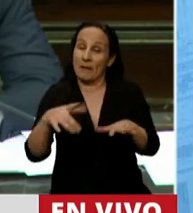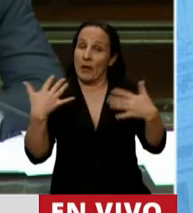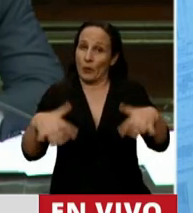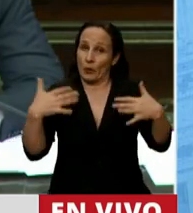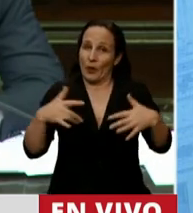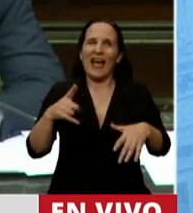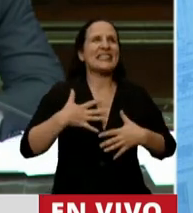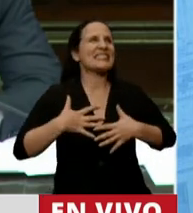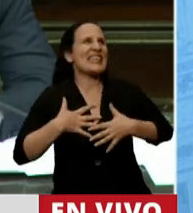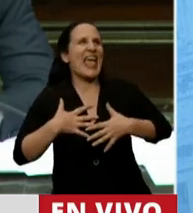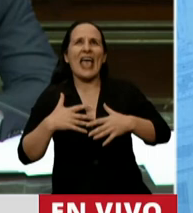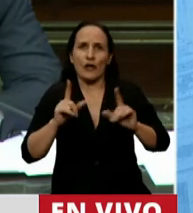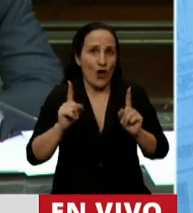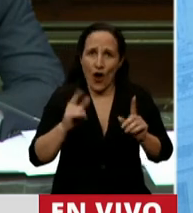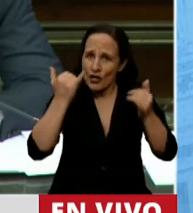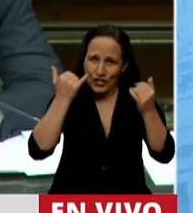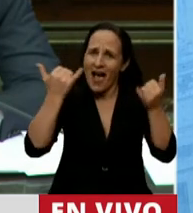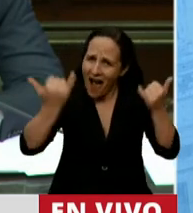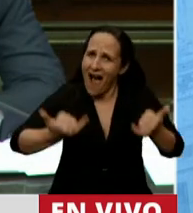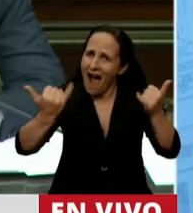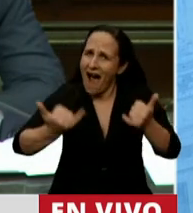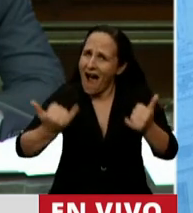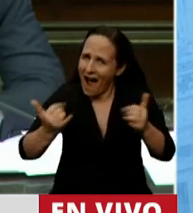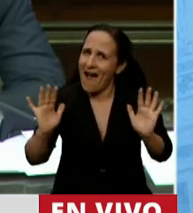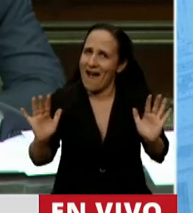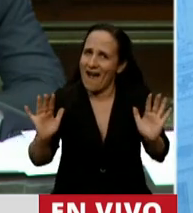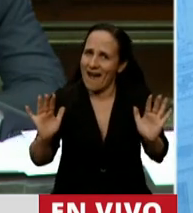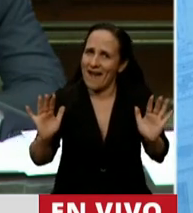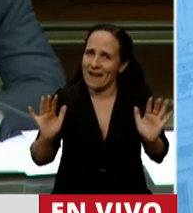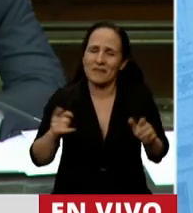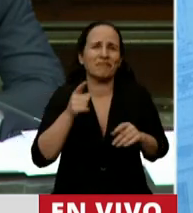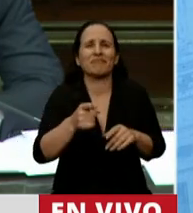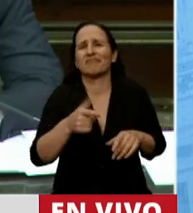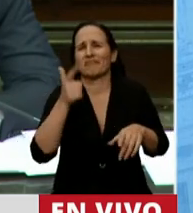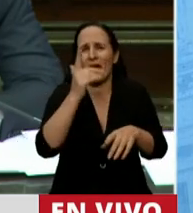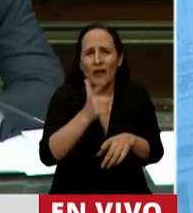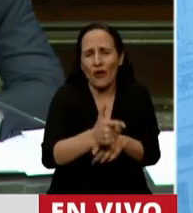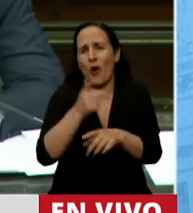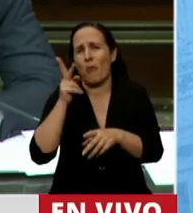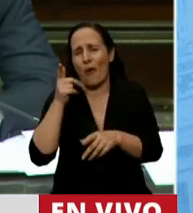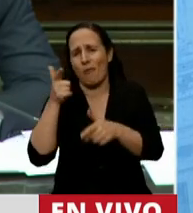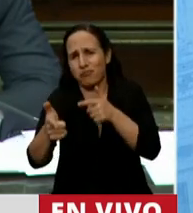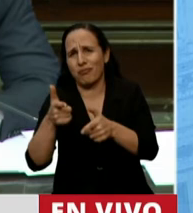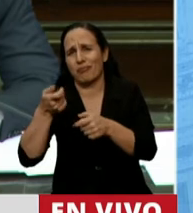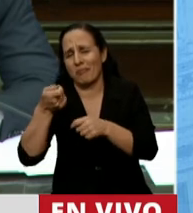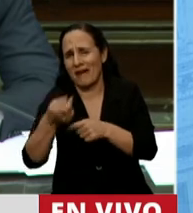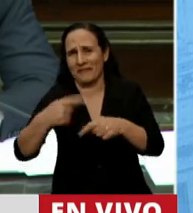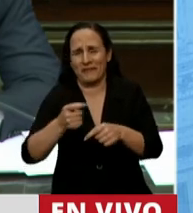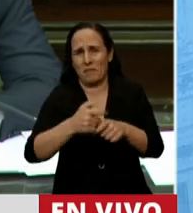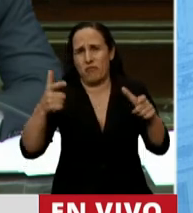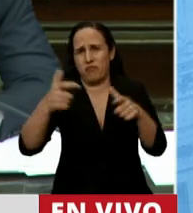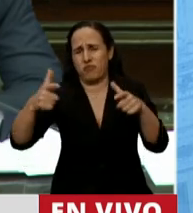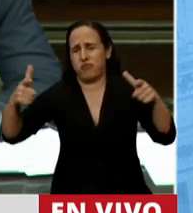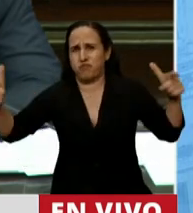es una sensación. Ya nos dijeron que era la sensación. Aumentaron todos los casos delictivos y por una decisión